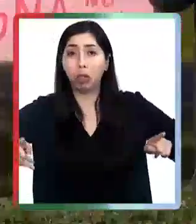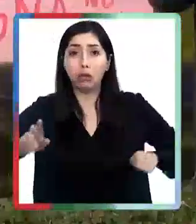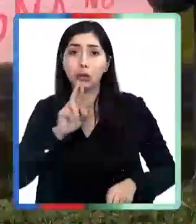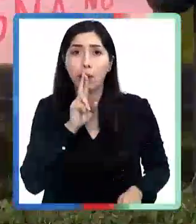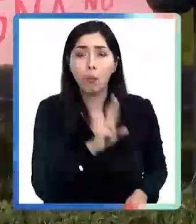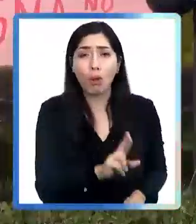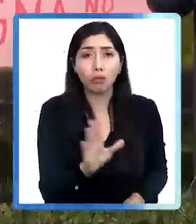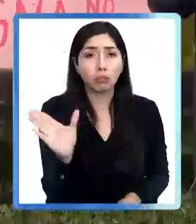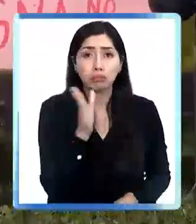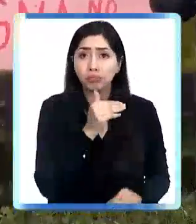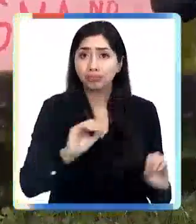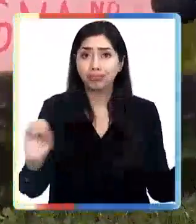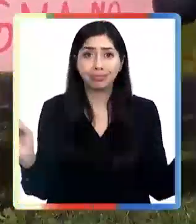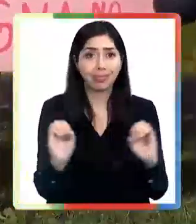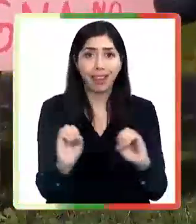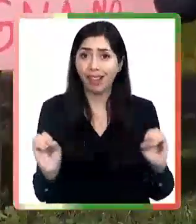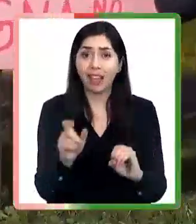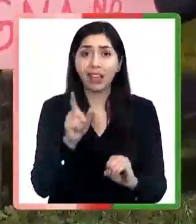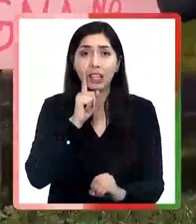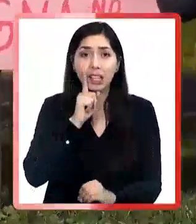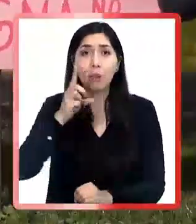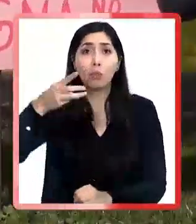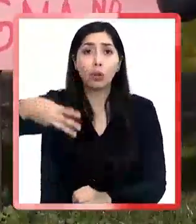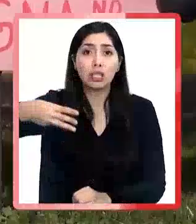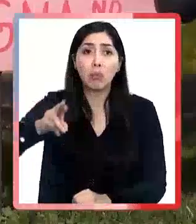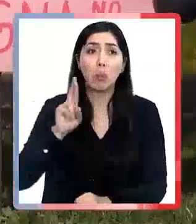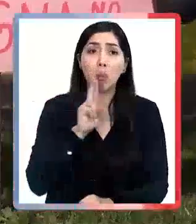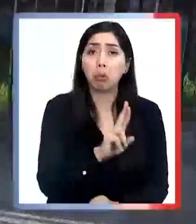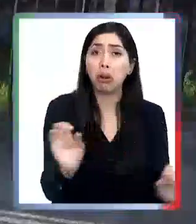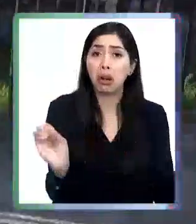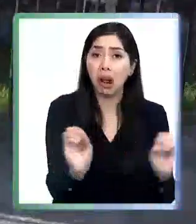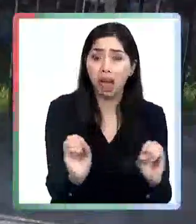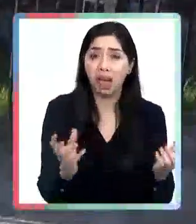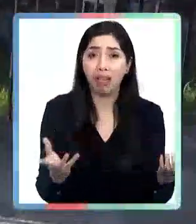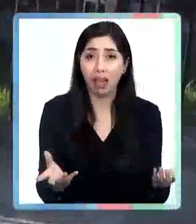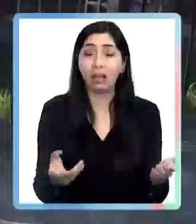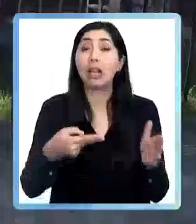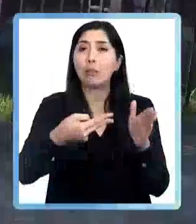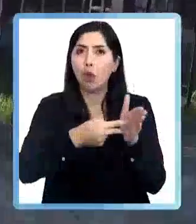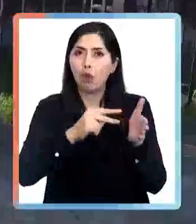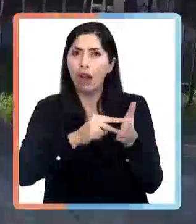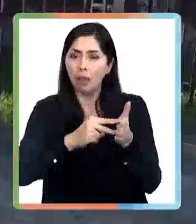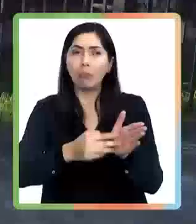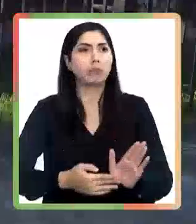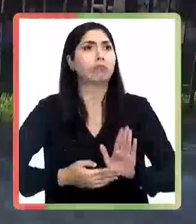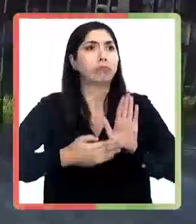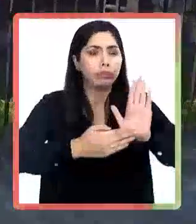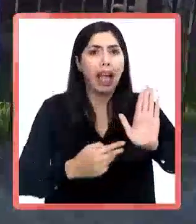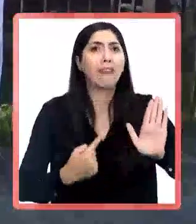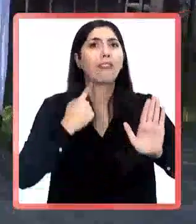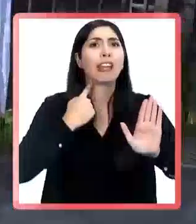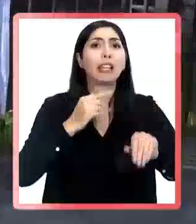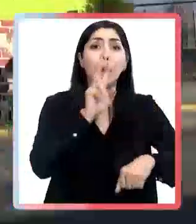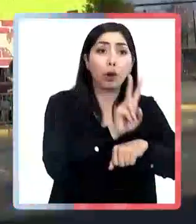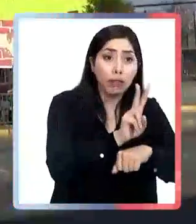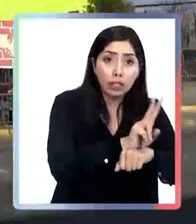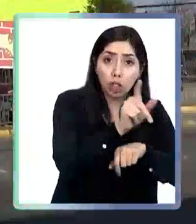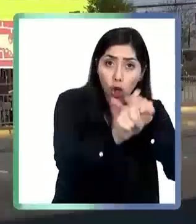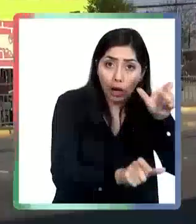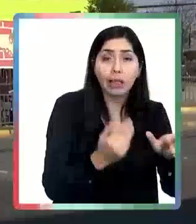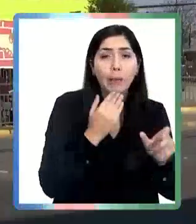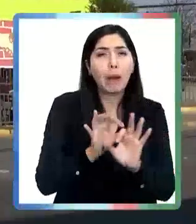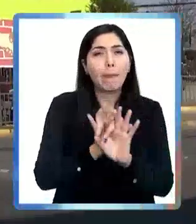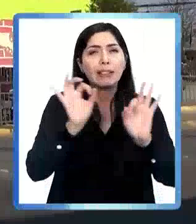tenido alguna respuesta de parte del sostenedor que es el municipio para poder plantear esta problemática que afecta a docentes y